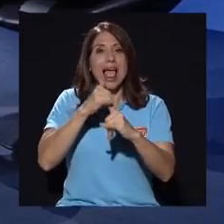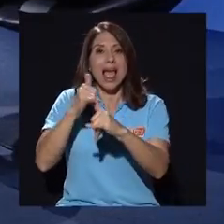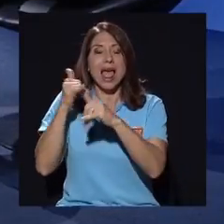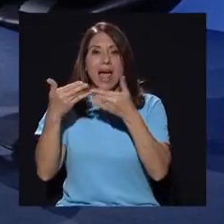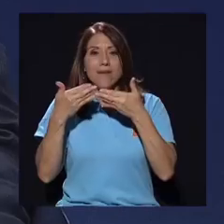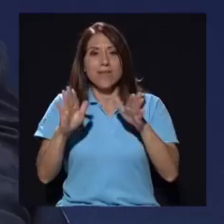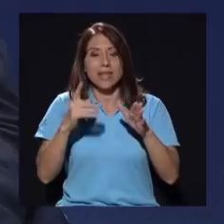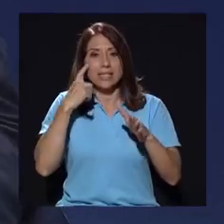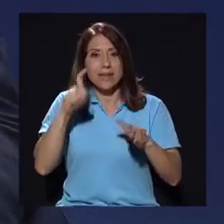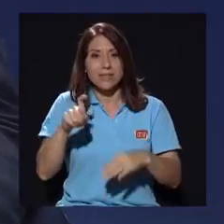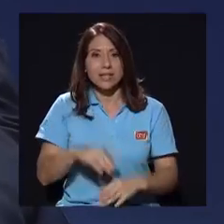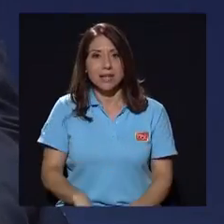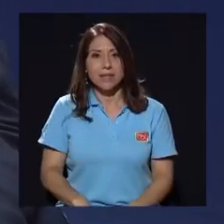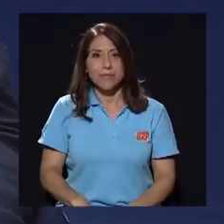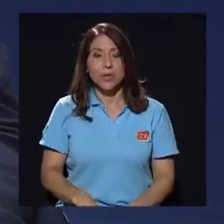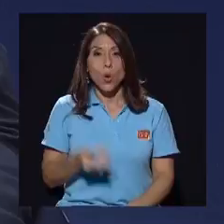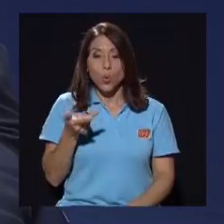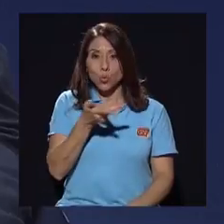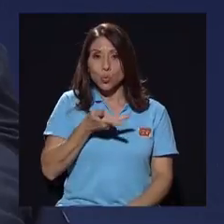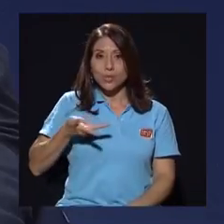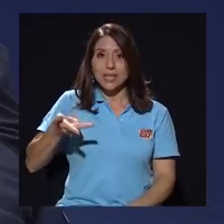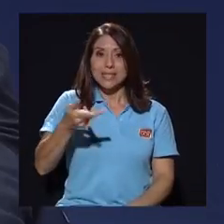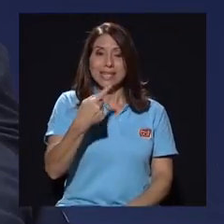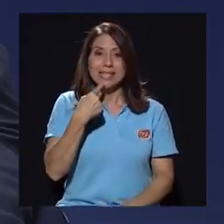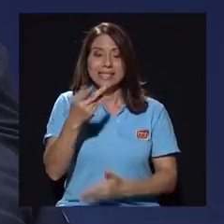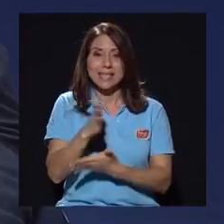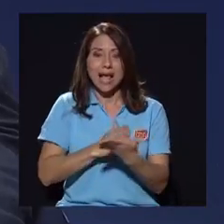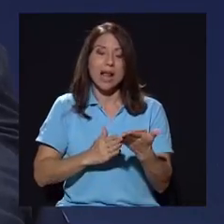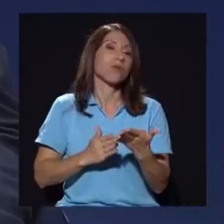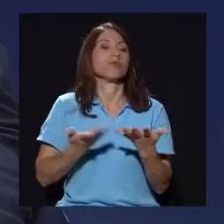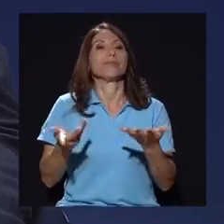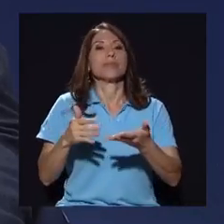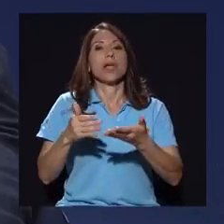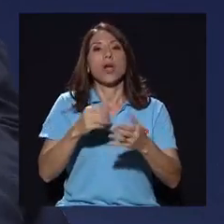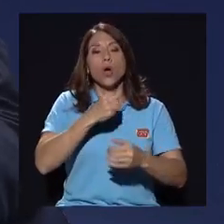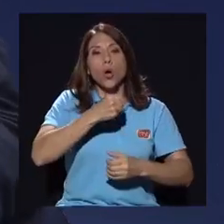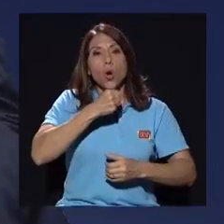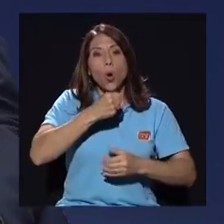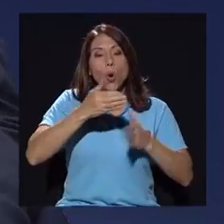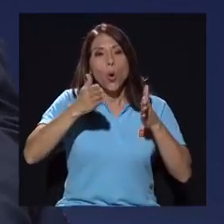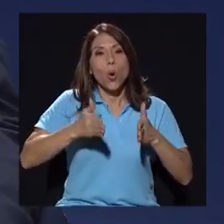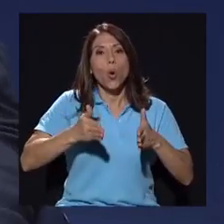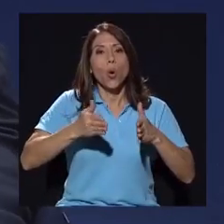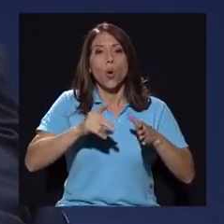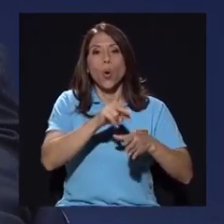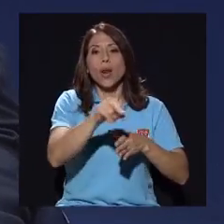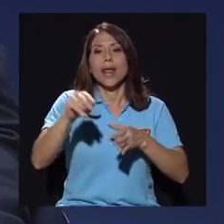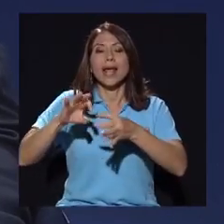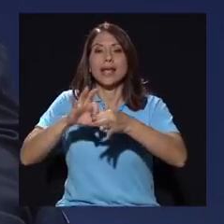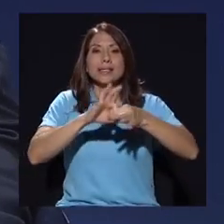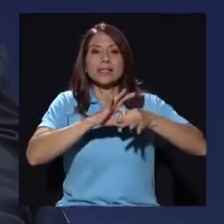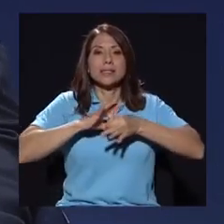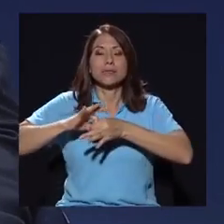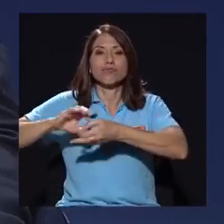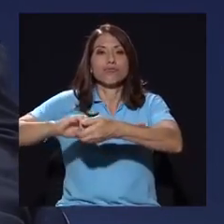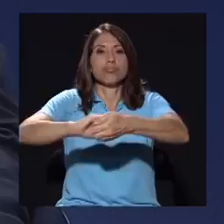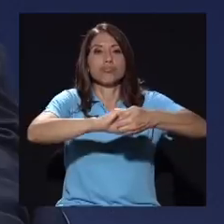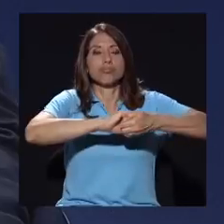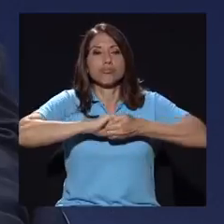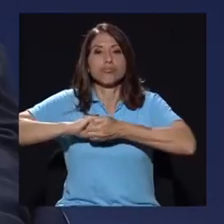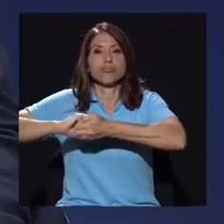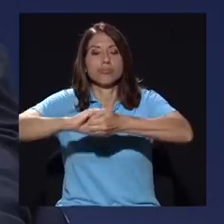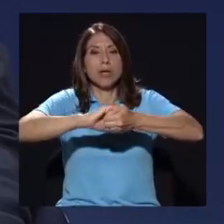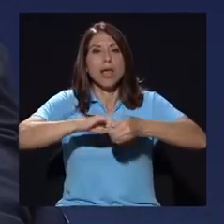Fiscalía. Ahora, ustedes tres destacan algo, que es que después de todo la solidaridad entre los colegas se da, pero también se da en el